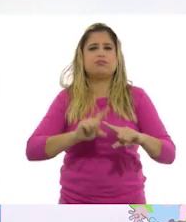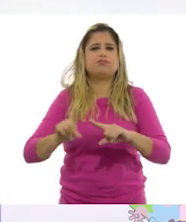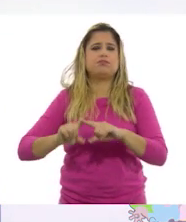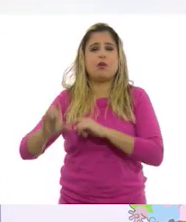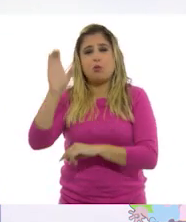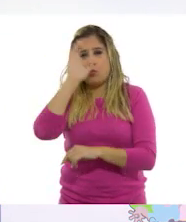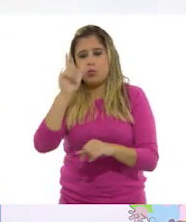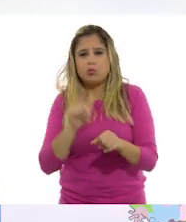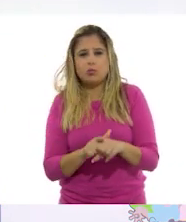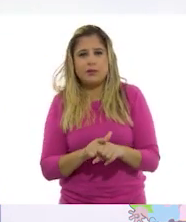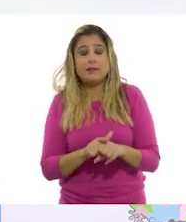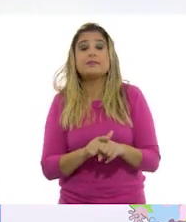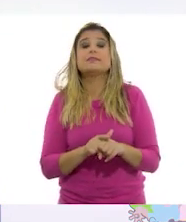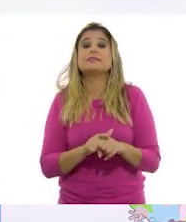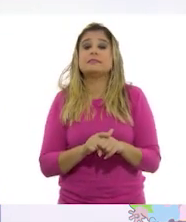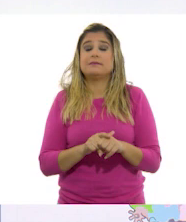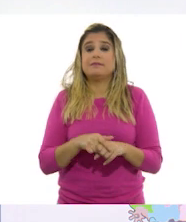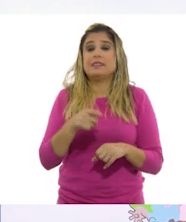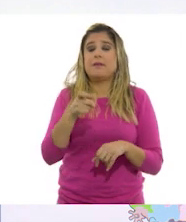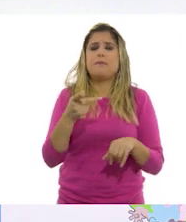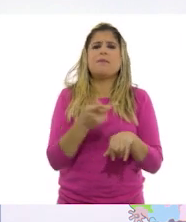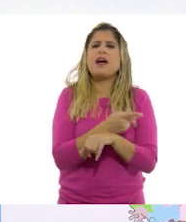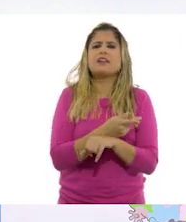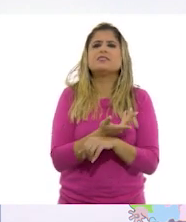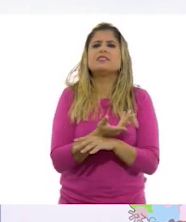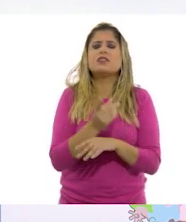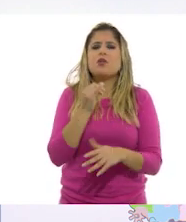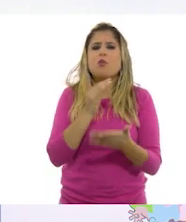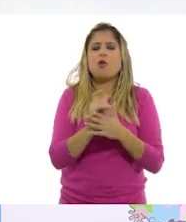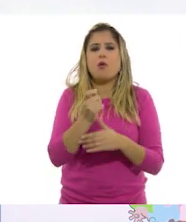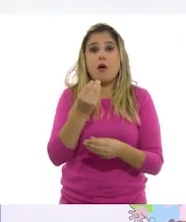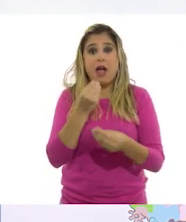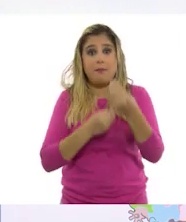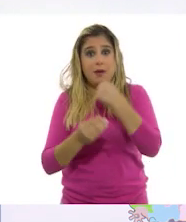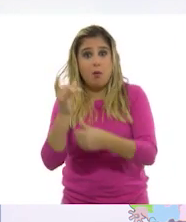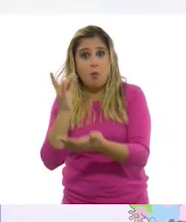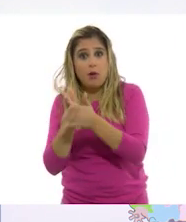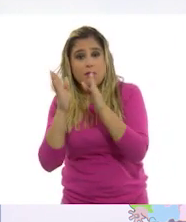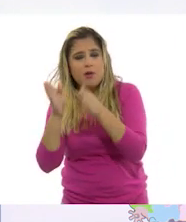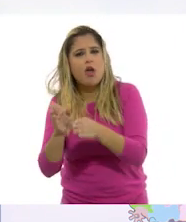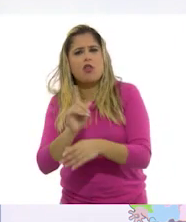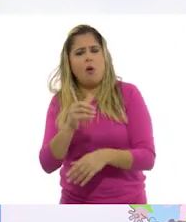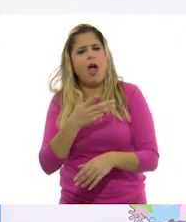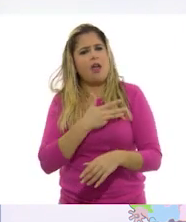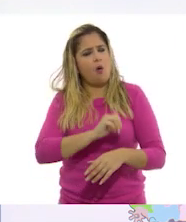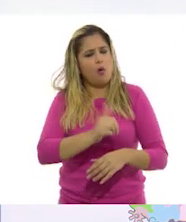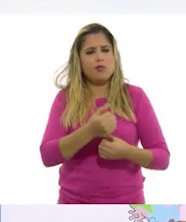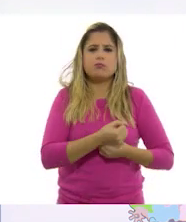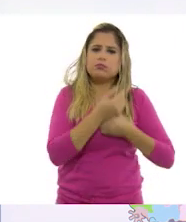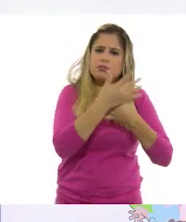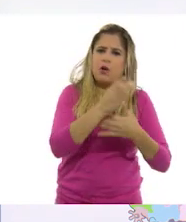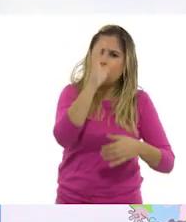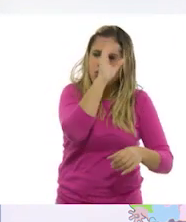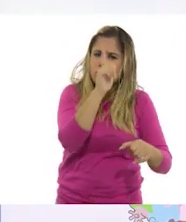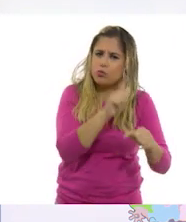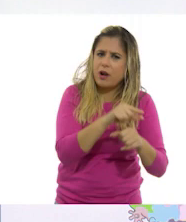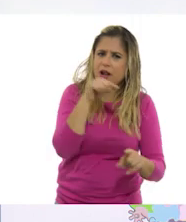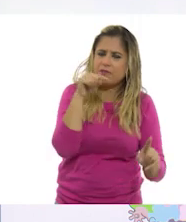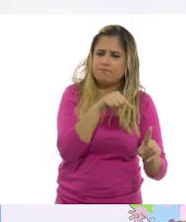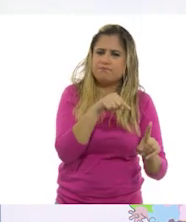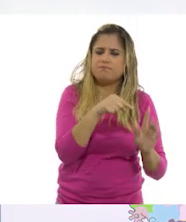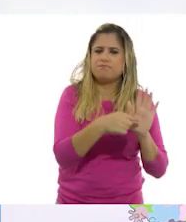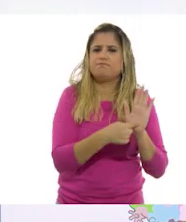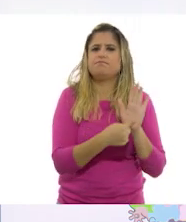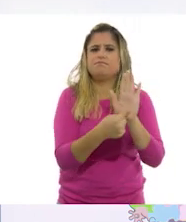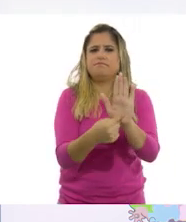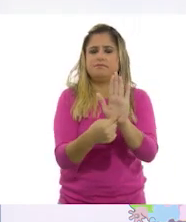cultural, pero esto no sucede solo con la alimentación, sino también con otras manifestaciones culturales. Bueno,